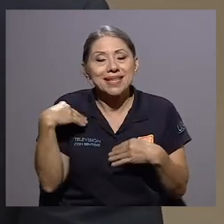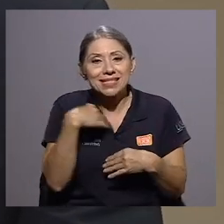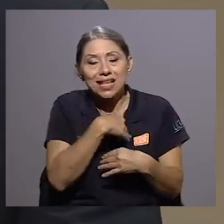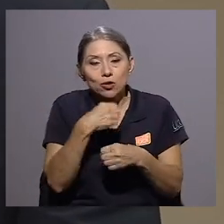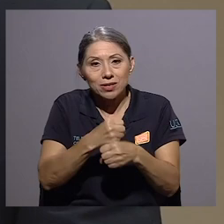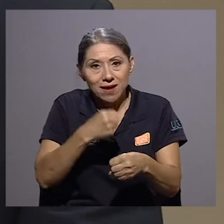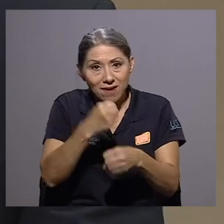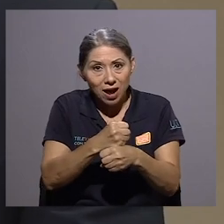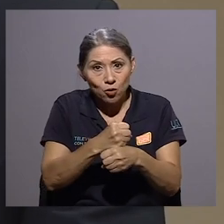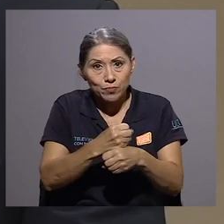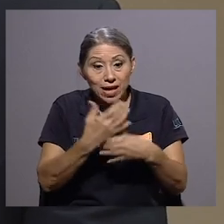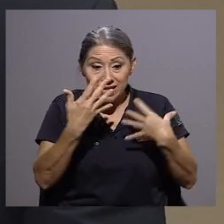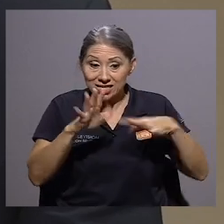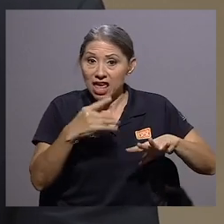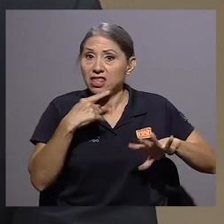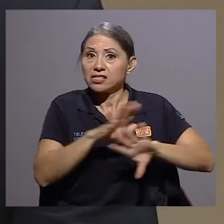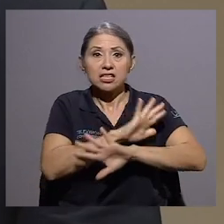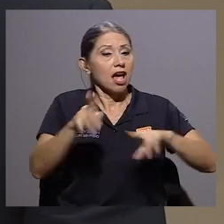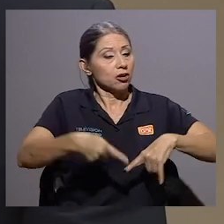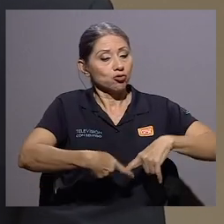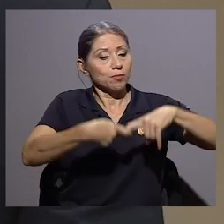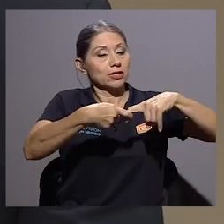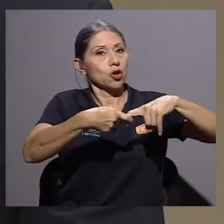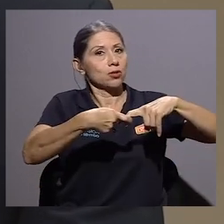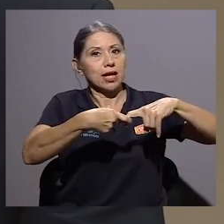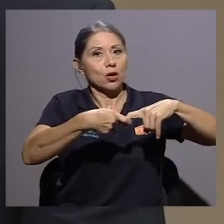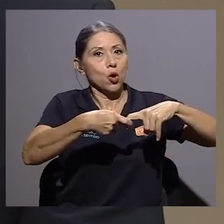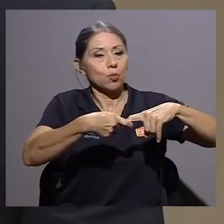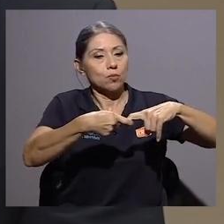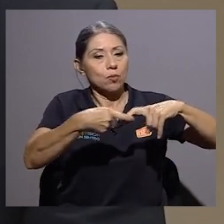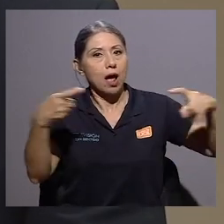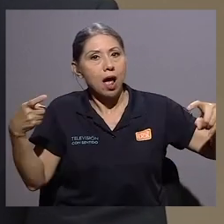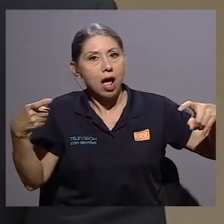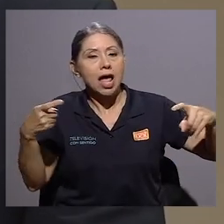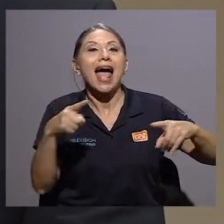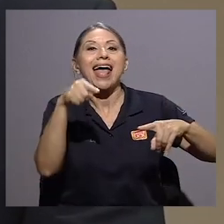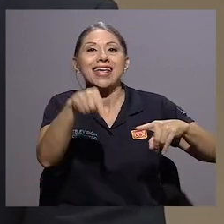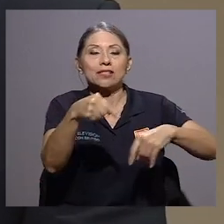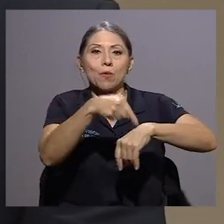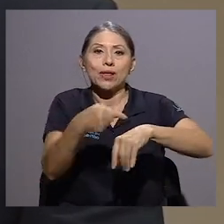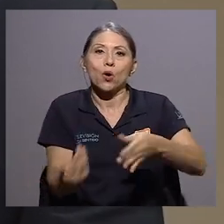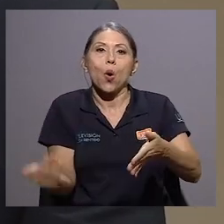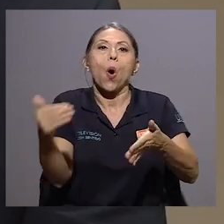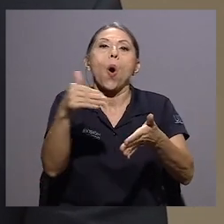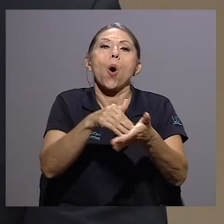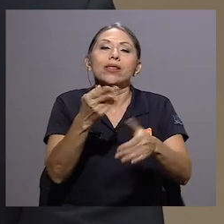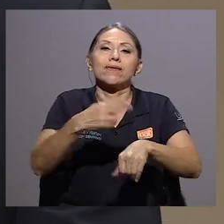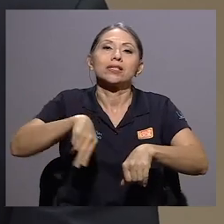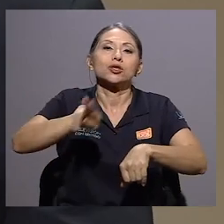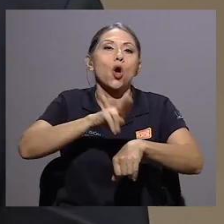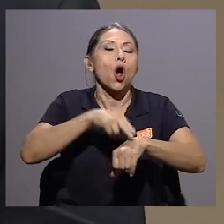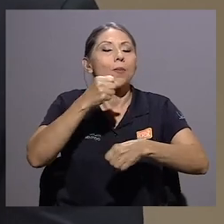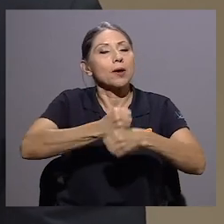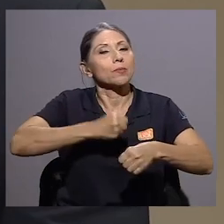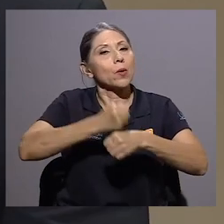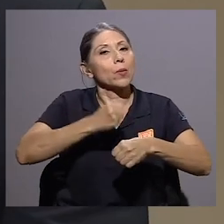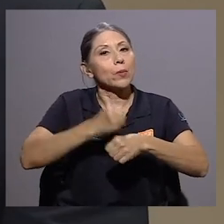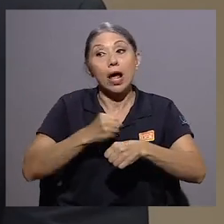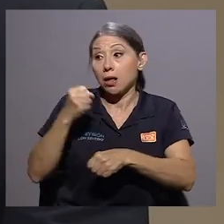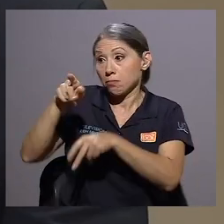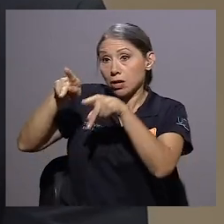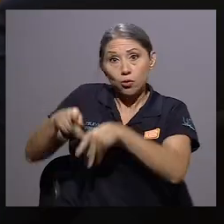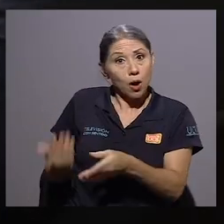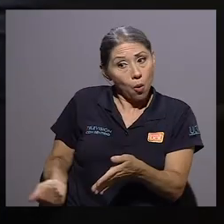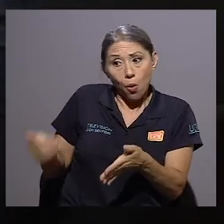suspensión o la levanta, en ese momento vuelve a la operación normal y el trabajador vuelve a su condición normal